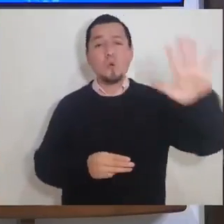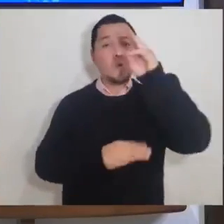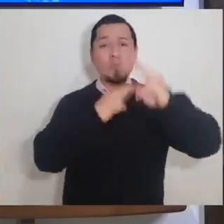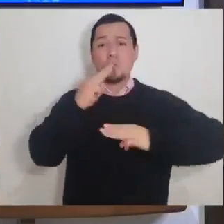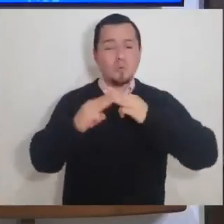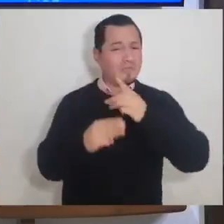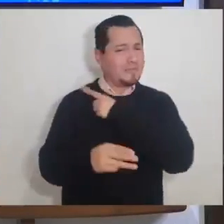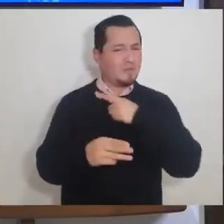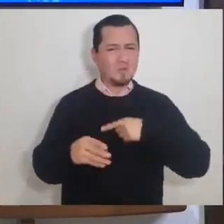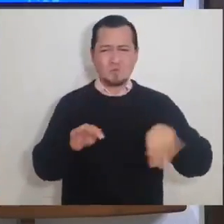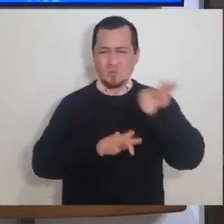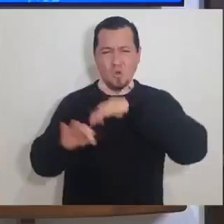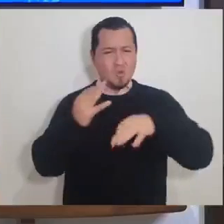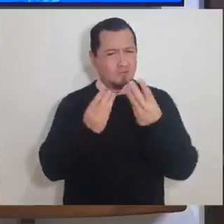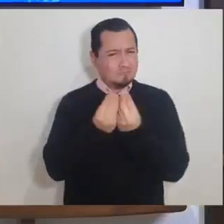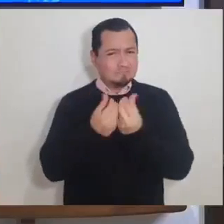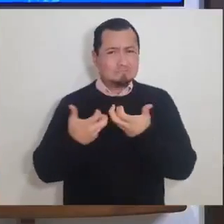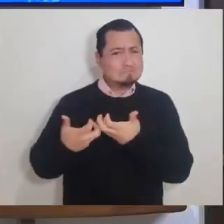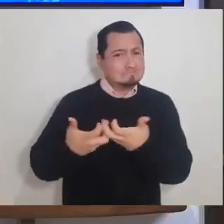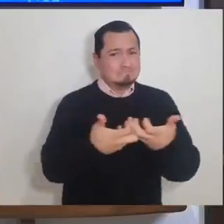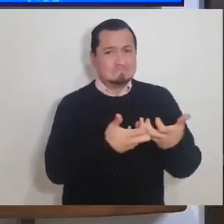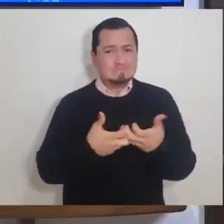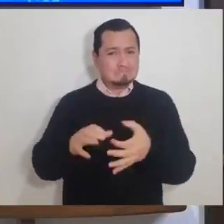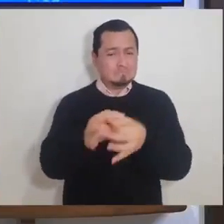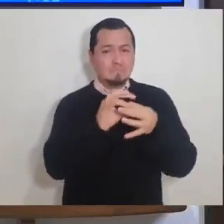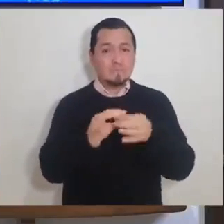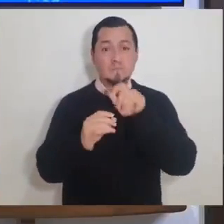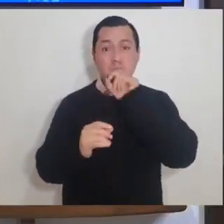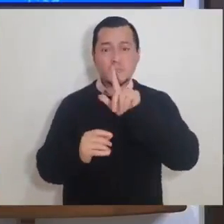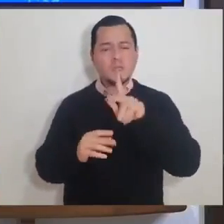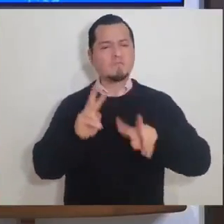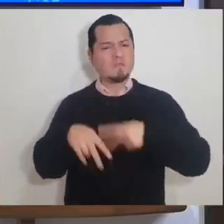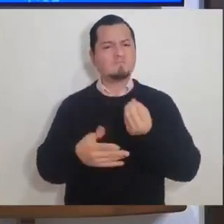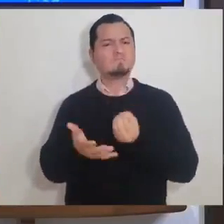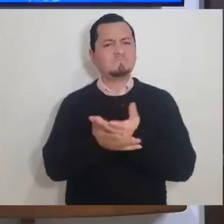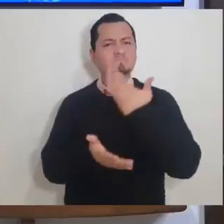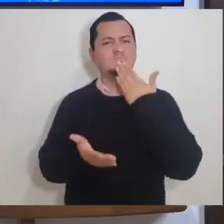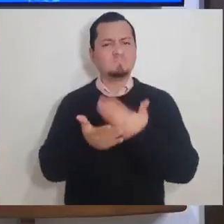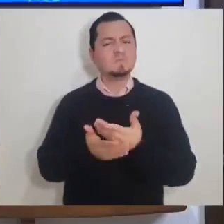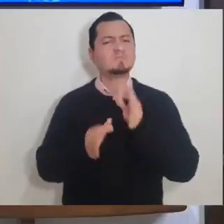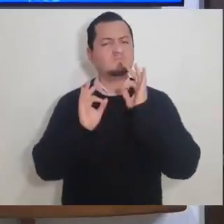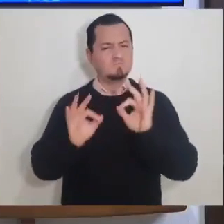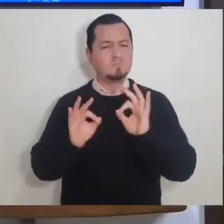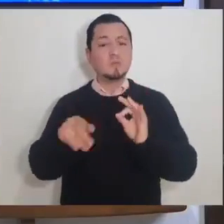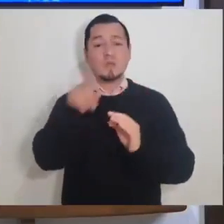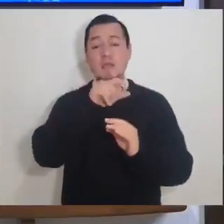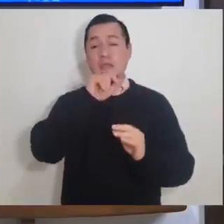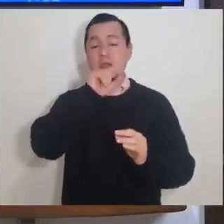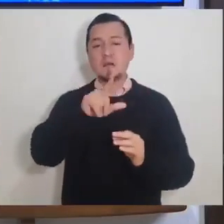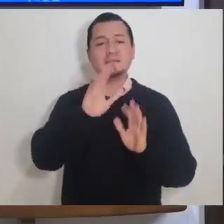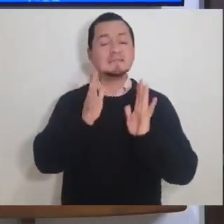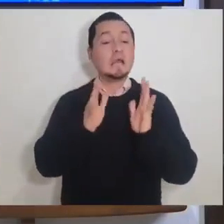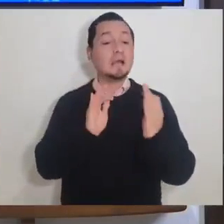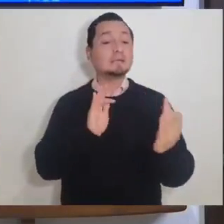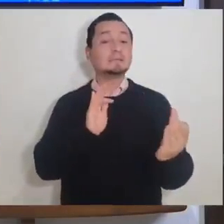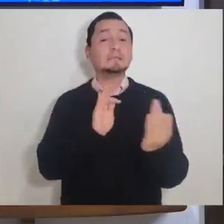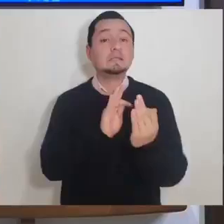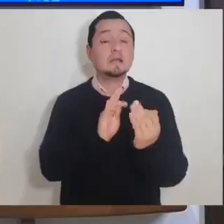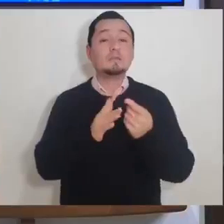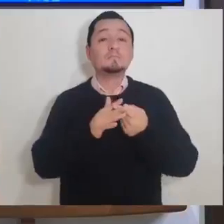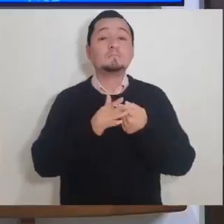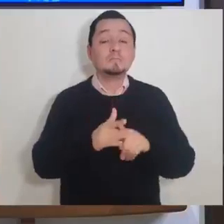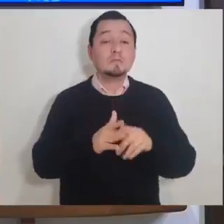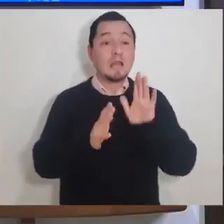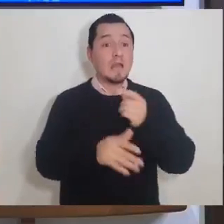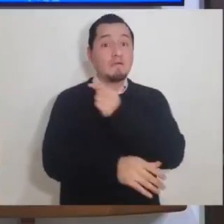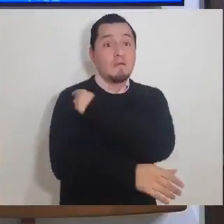Necesitamos ponernos todas las pilas, necesitamos hacer todo en nuestra parte. Jalisco está haciendo las cosas bien y vamos a salir adelante de esto. Estamos muy cerca